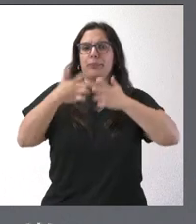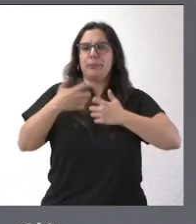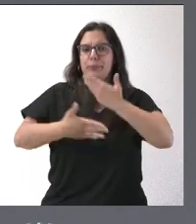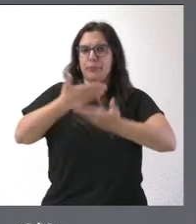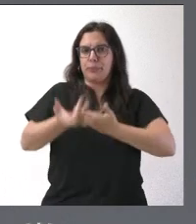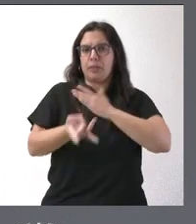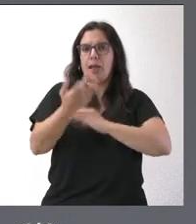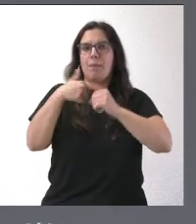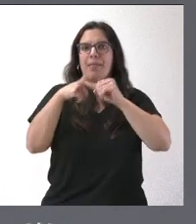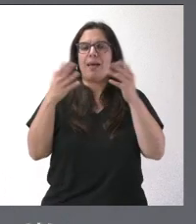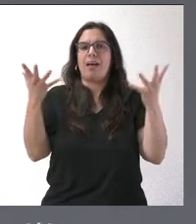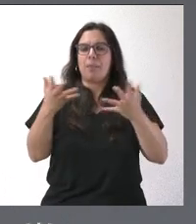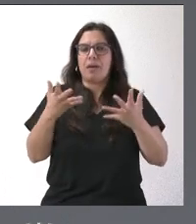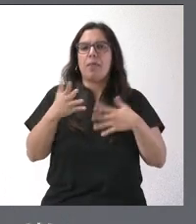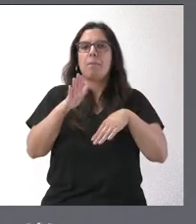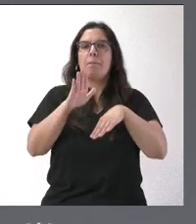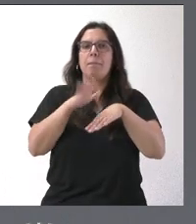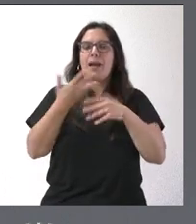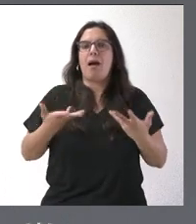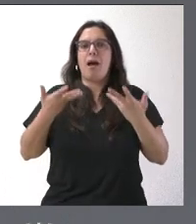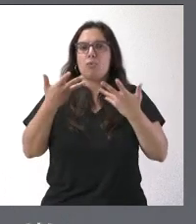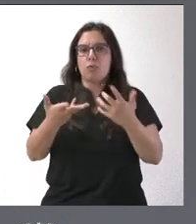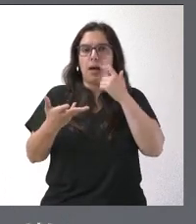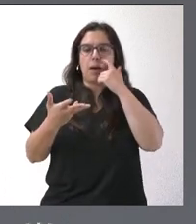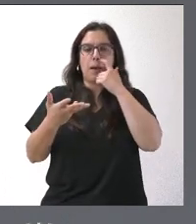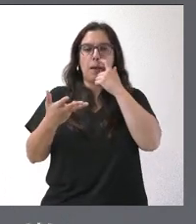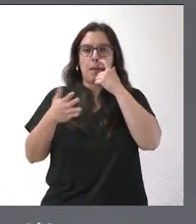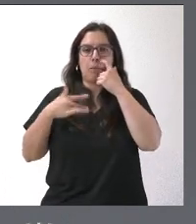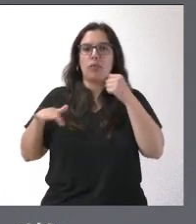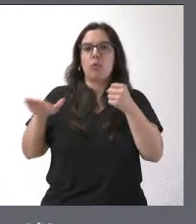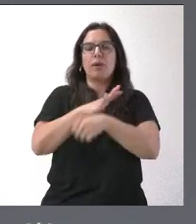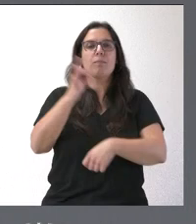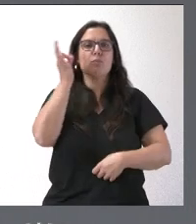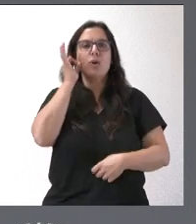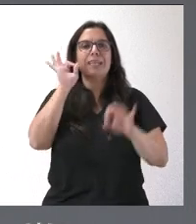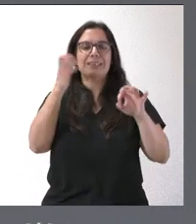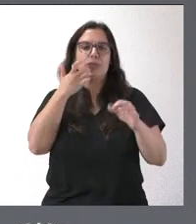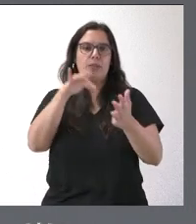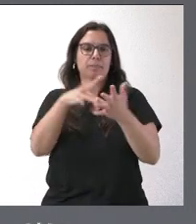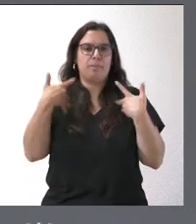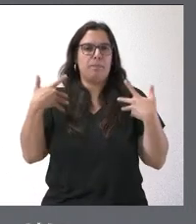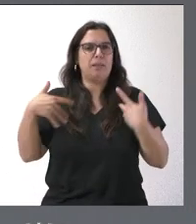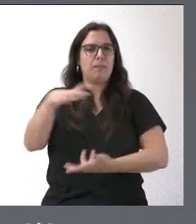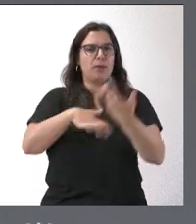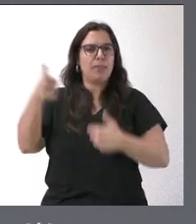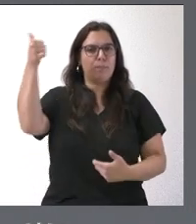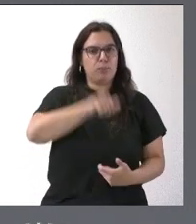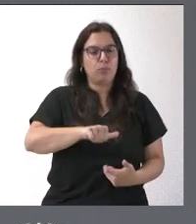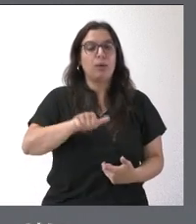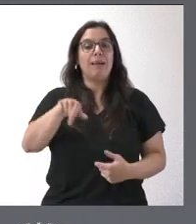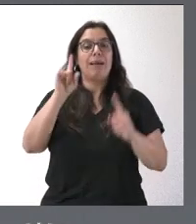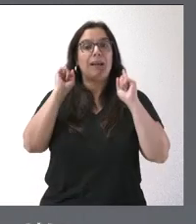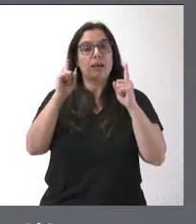plazas de emergencia para ayudar, para dar cobertura a las mujeres víctimas de violencia de género. En este caso,